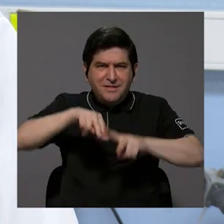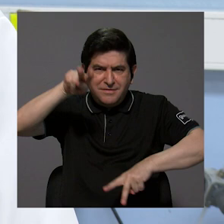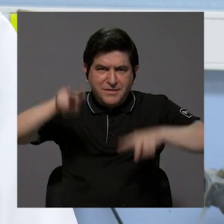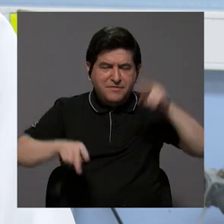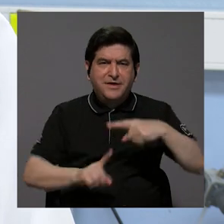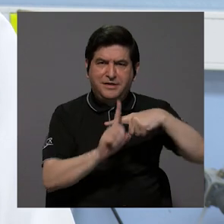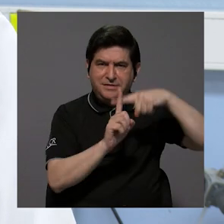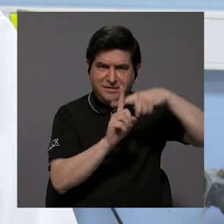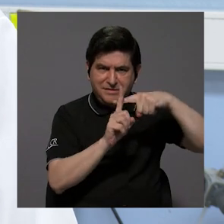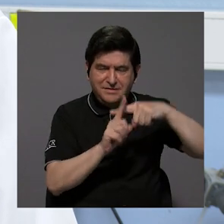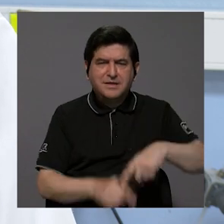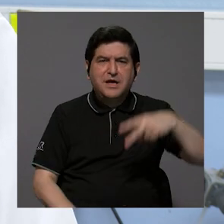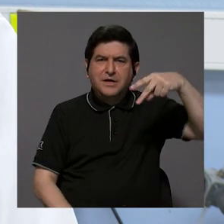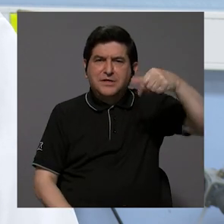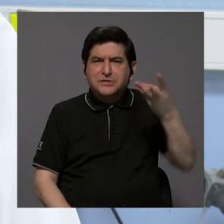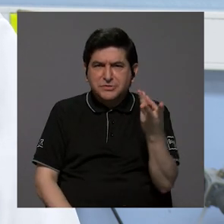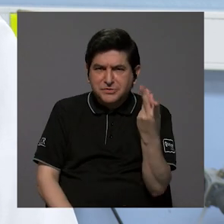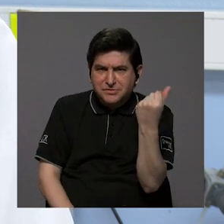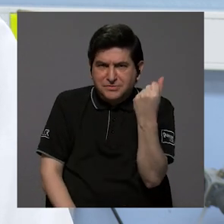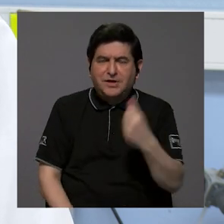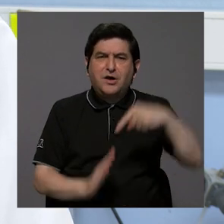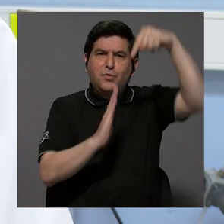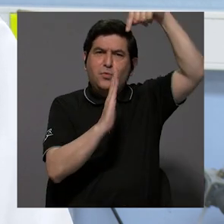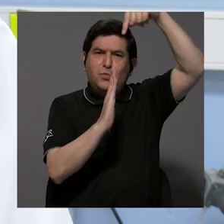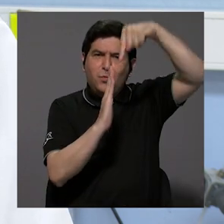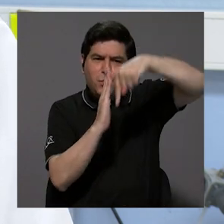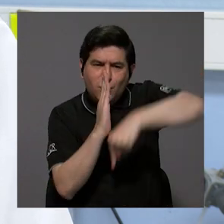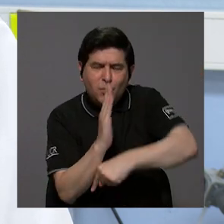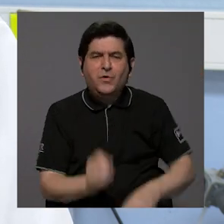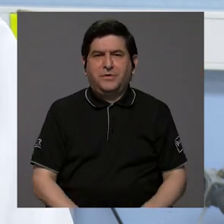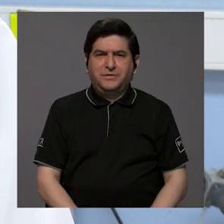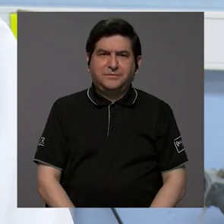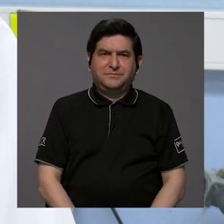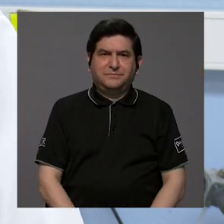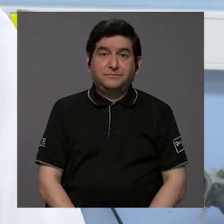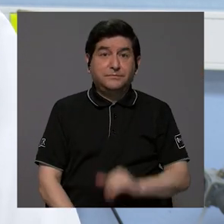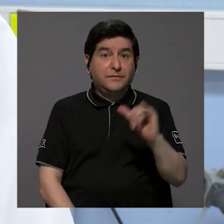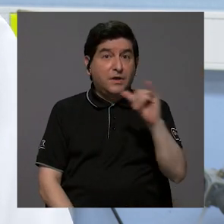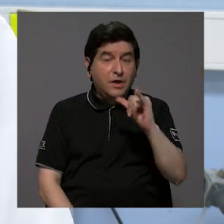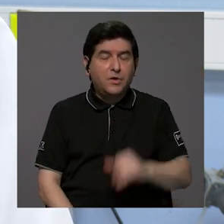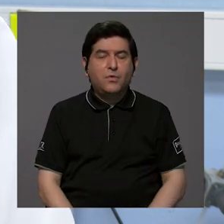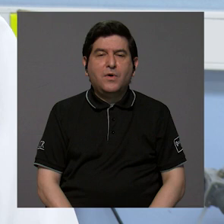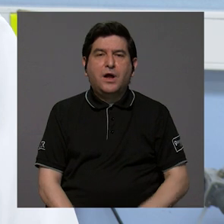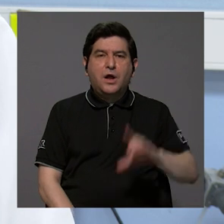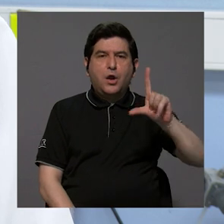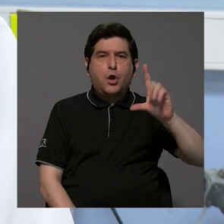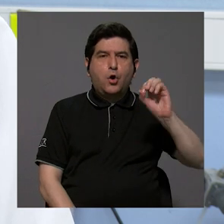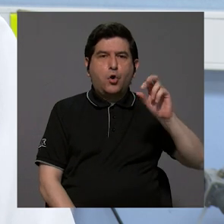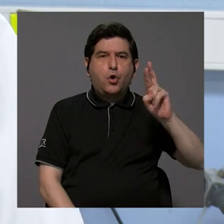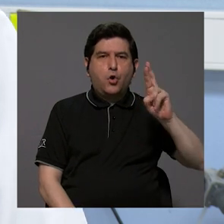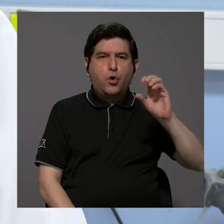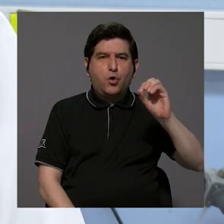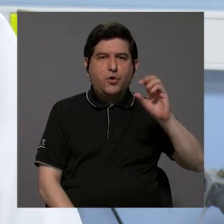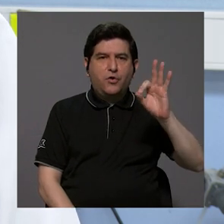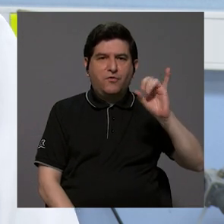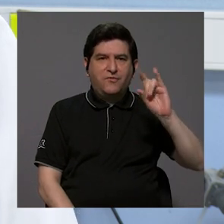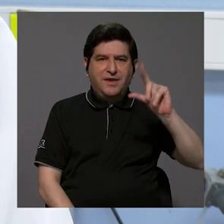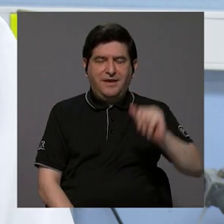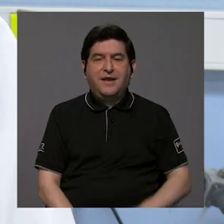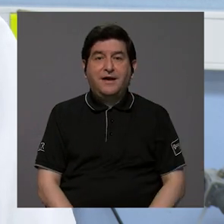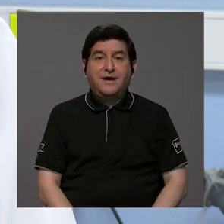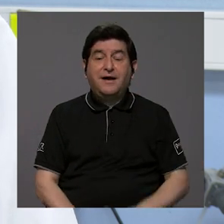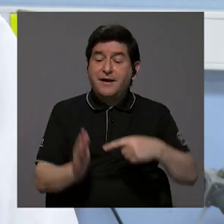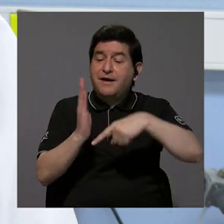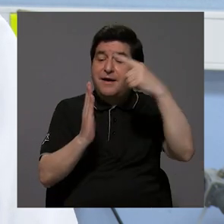temperatura, salinidad, profundidad, también clorofila, nos permiten tener perfiles, estas